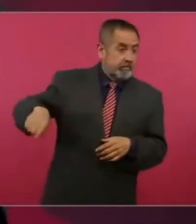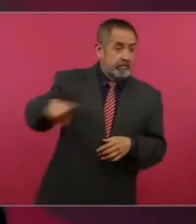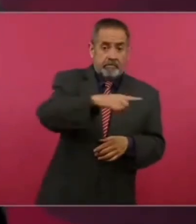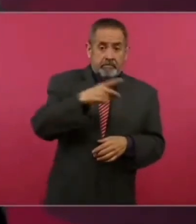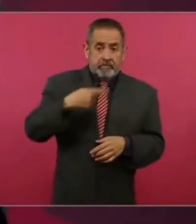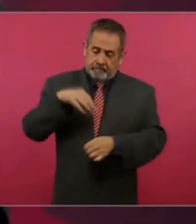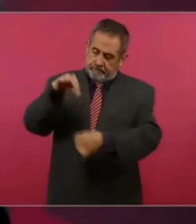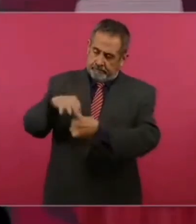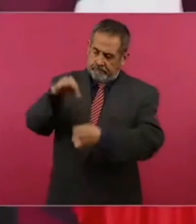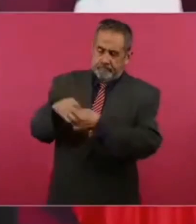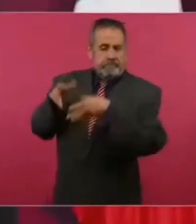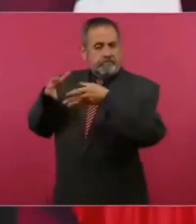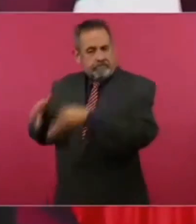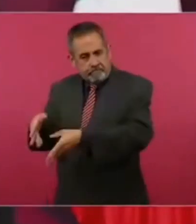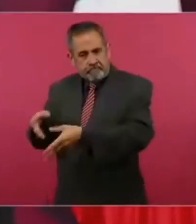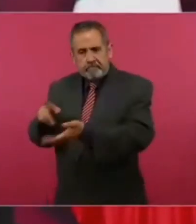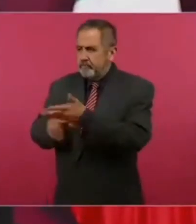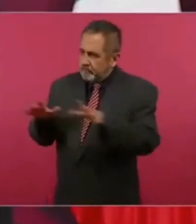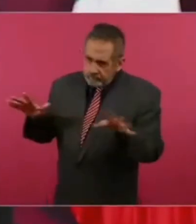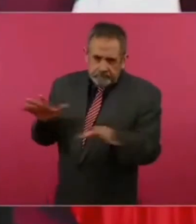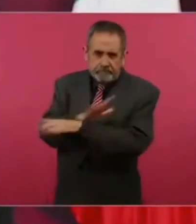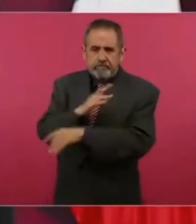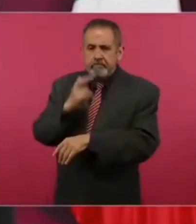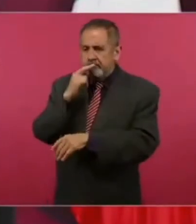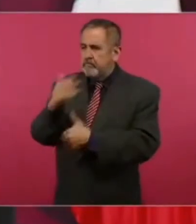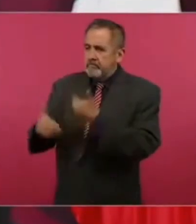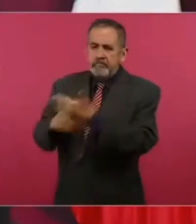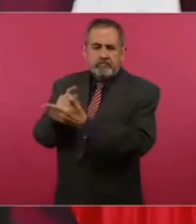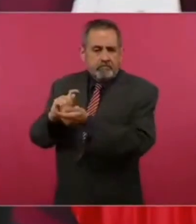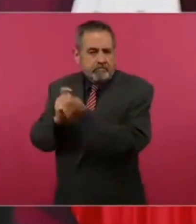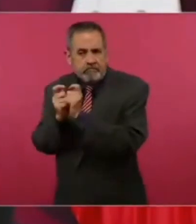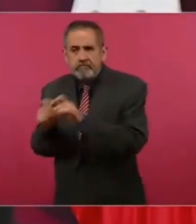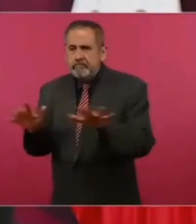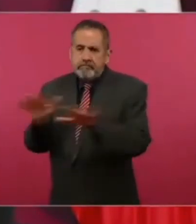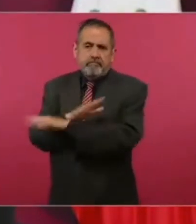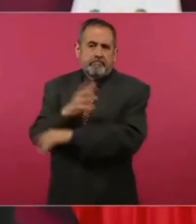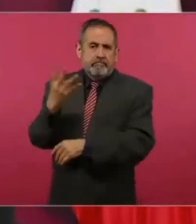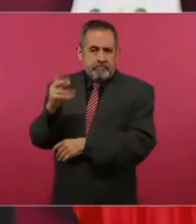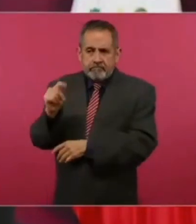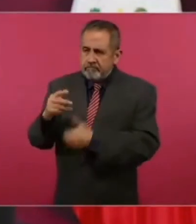verdadero, por la transformación. Tan es así